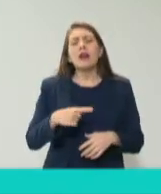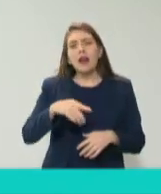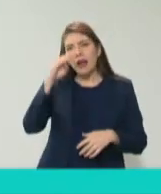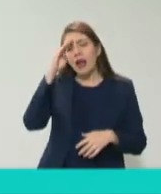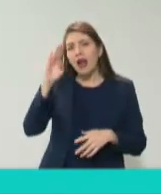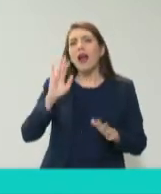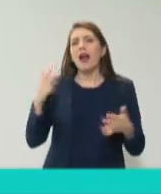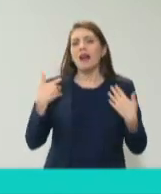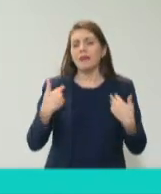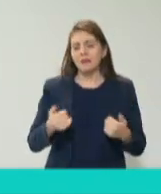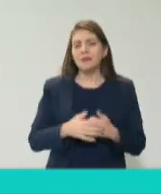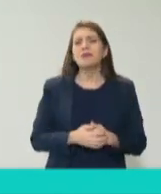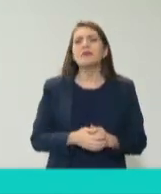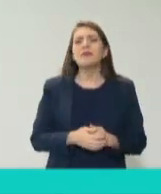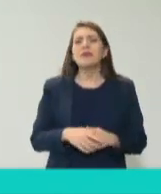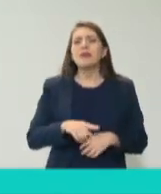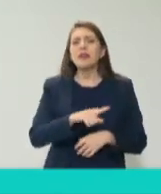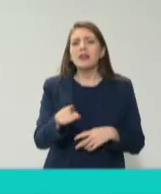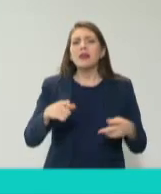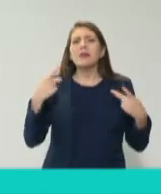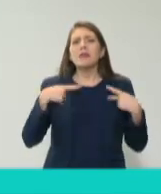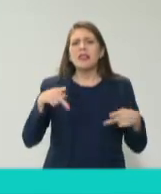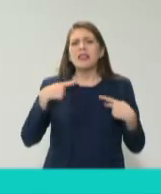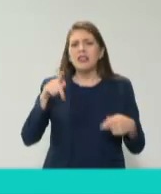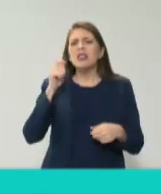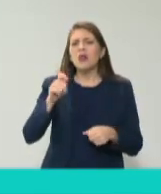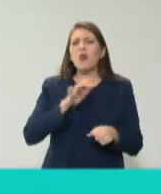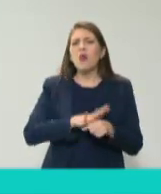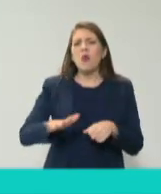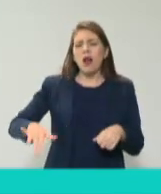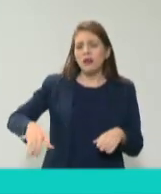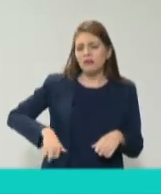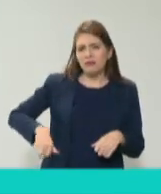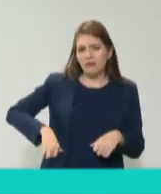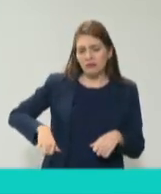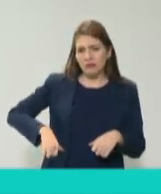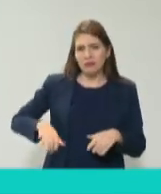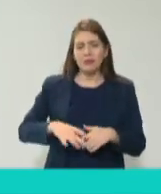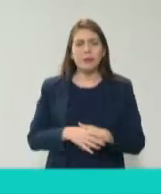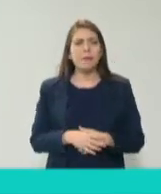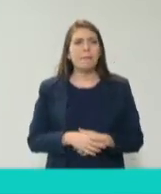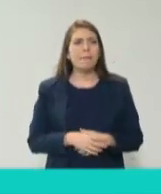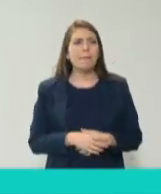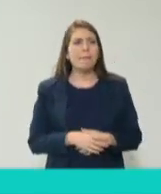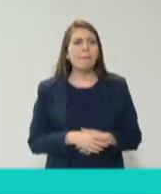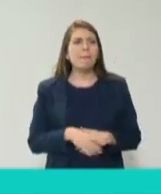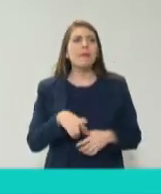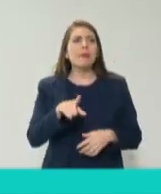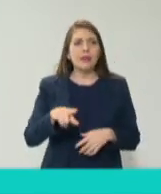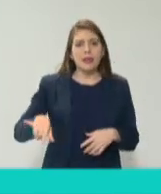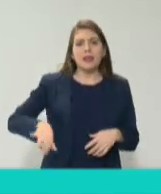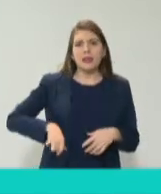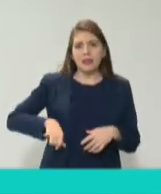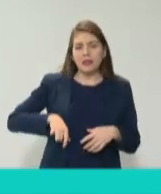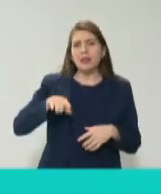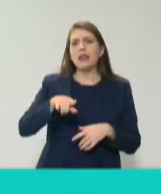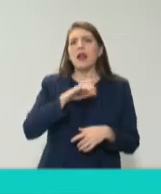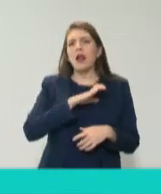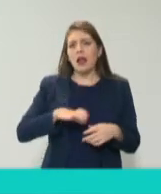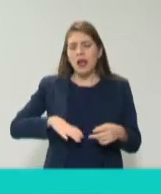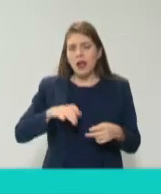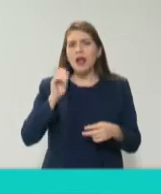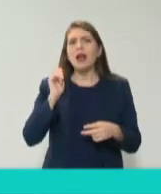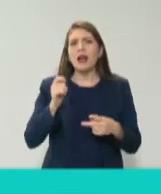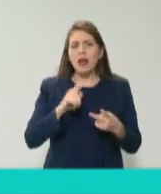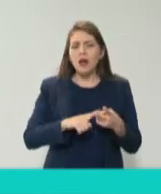qué le interesa a la gente pues le interesa saber y es la verdad quiénes son sus candidatos qué tienen cuánto